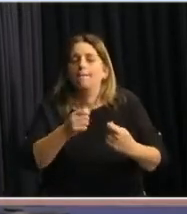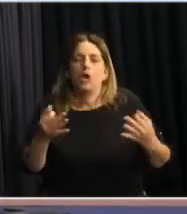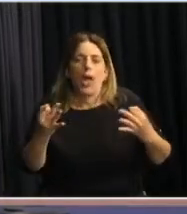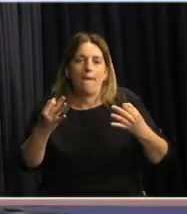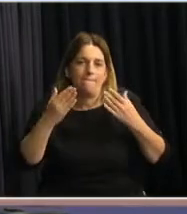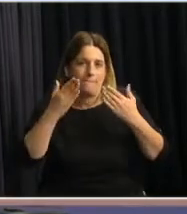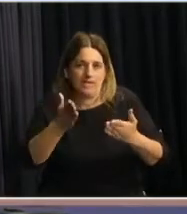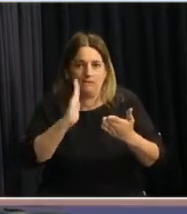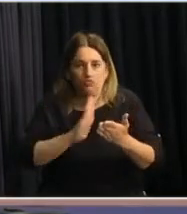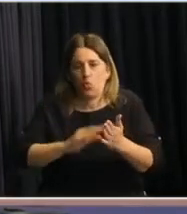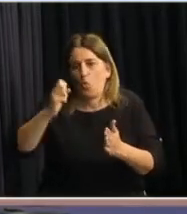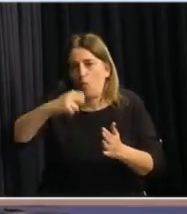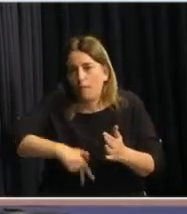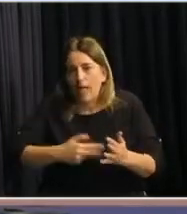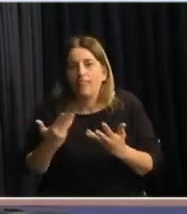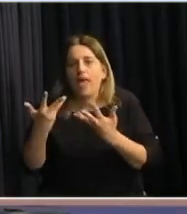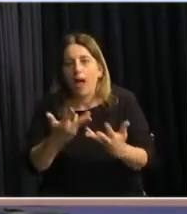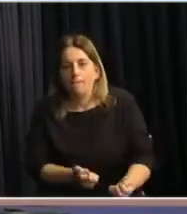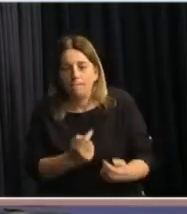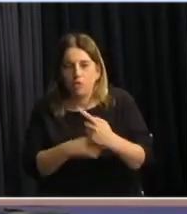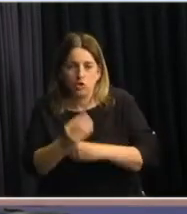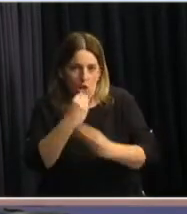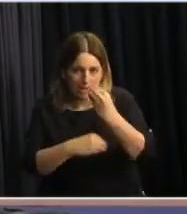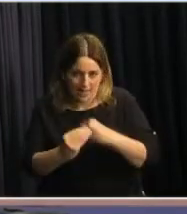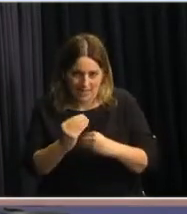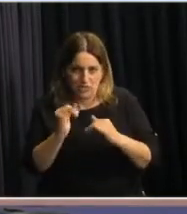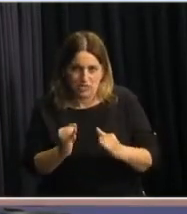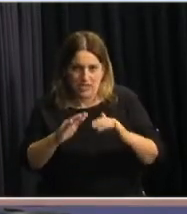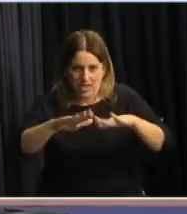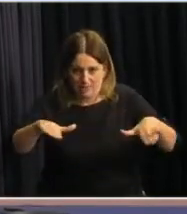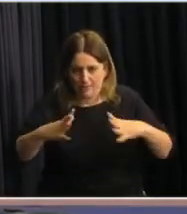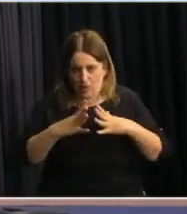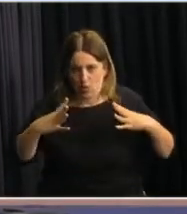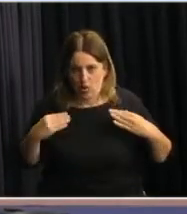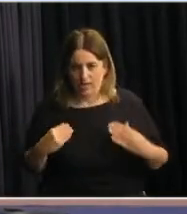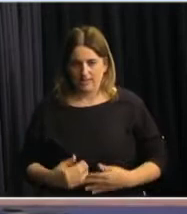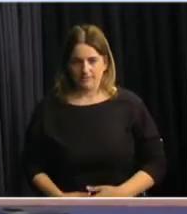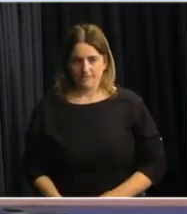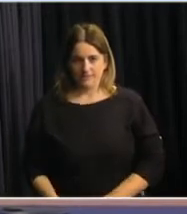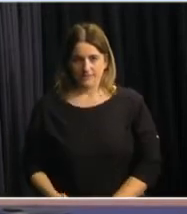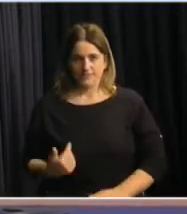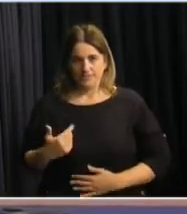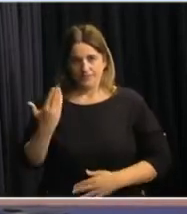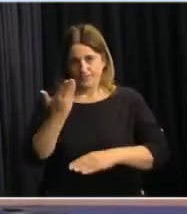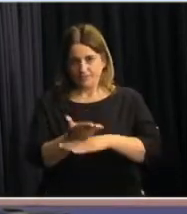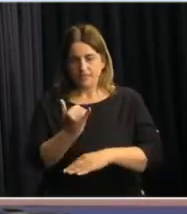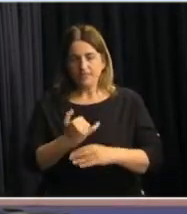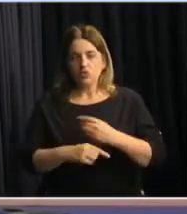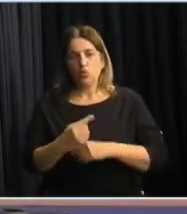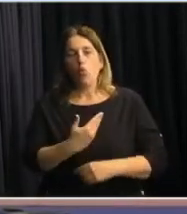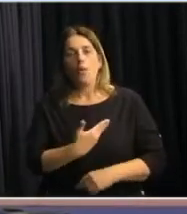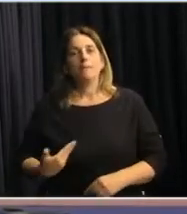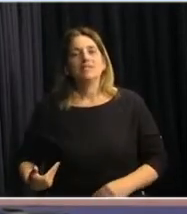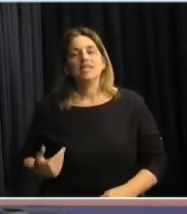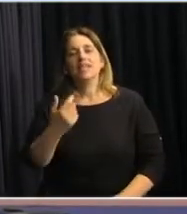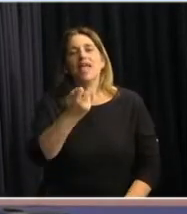en el plan de apoyo de la alimentación en las escuelas. Le pediría entonces al Presidente